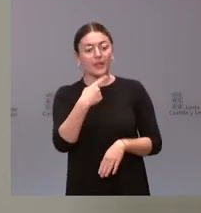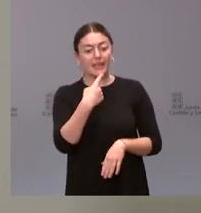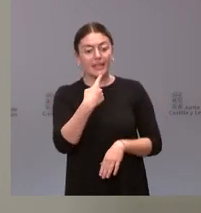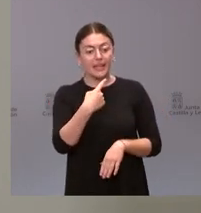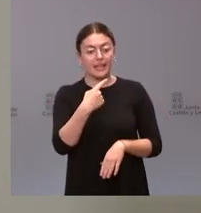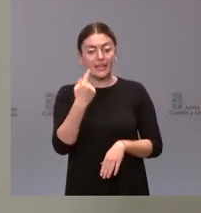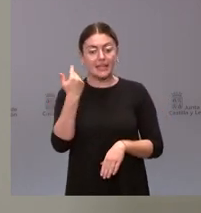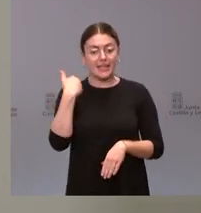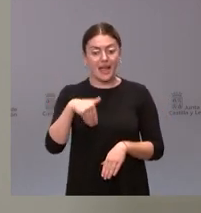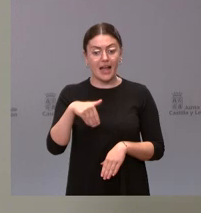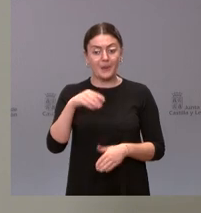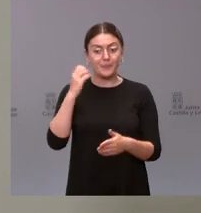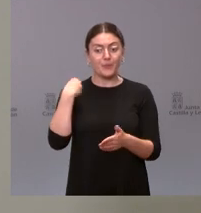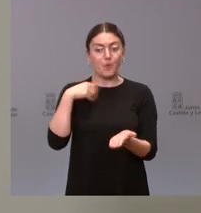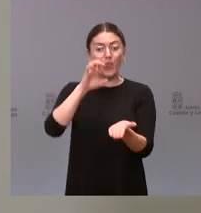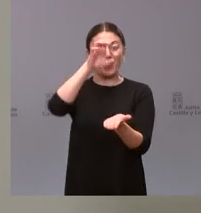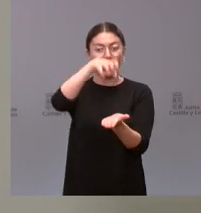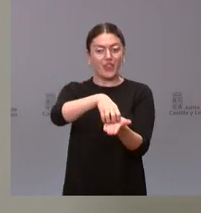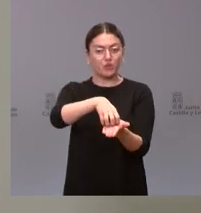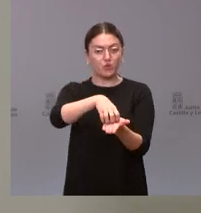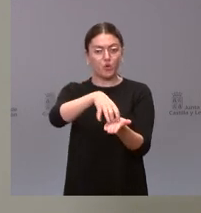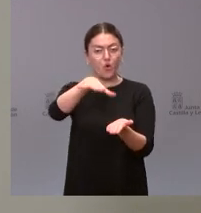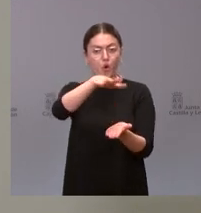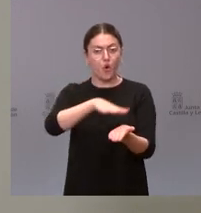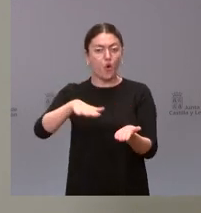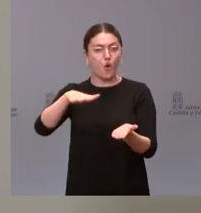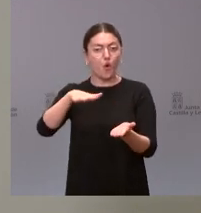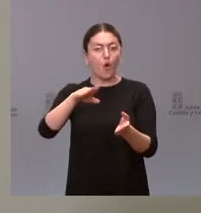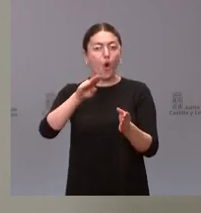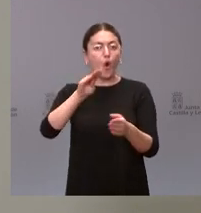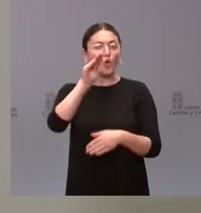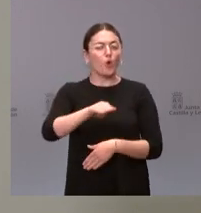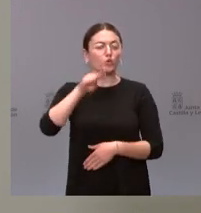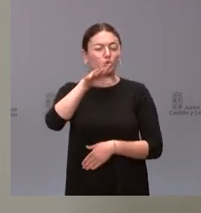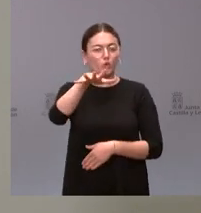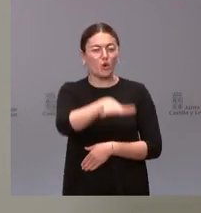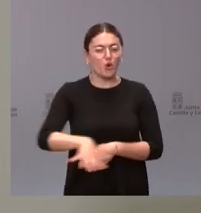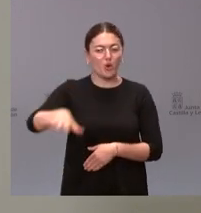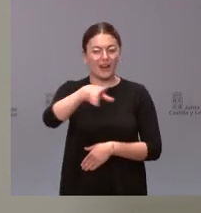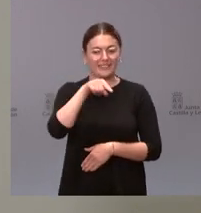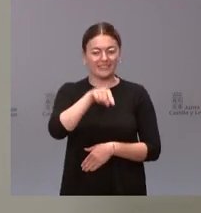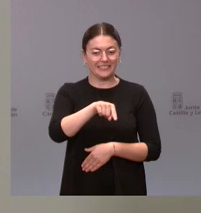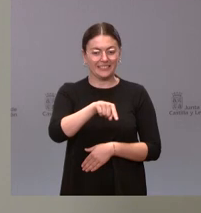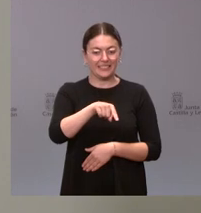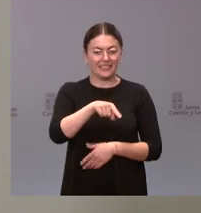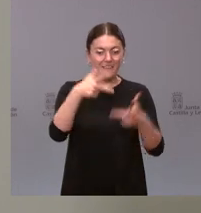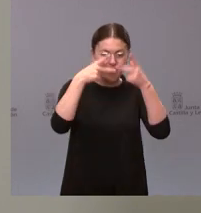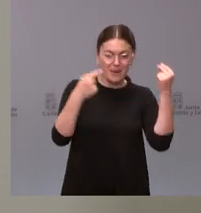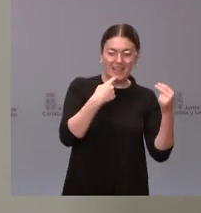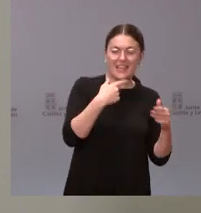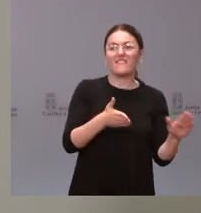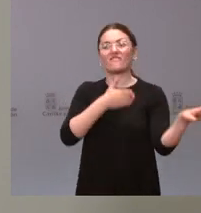atender los centros en los consultorios locales y es la que va a decidir cuando fuera oportuno que fuera el médico no, yo le digo que no